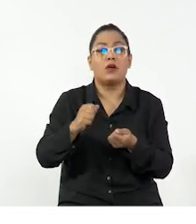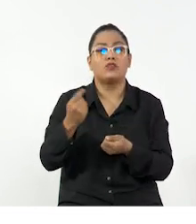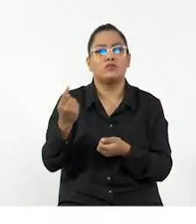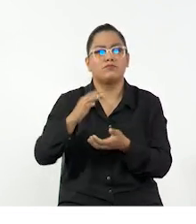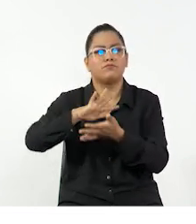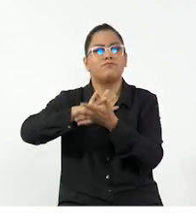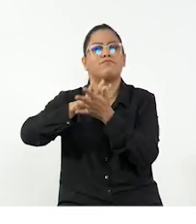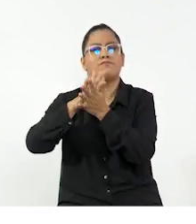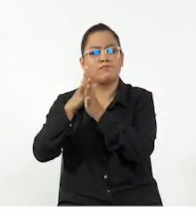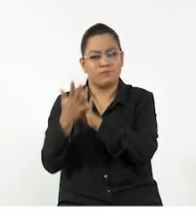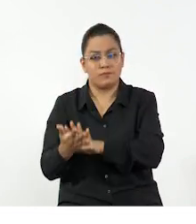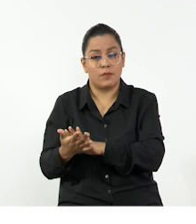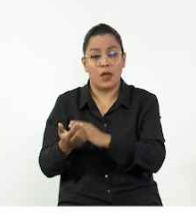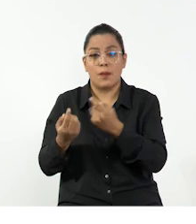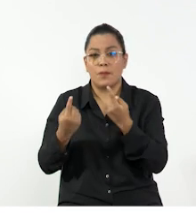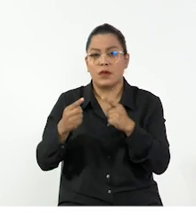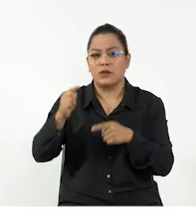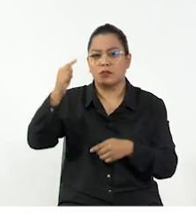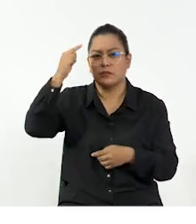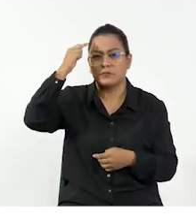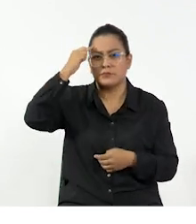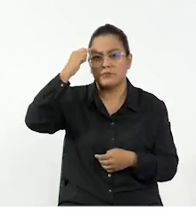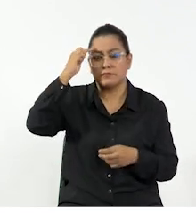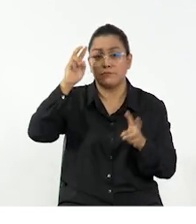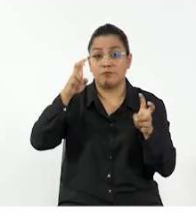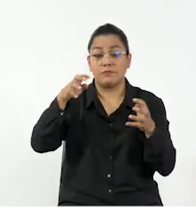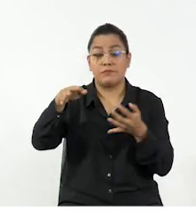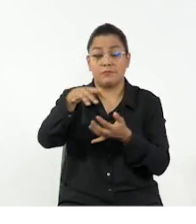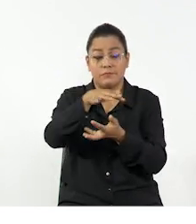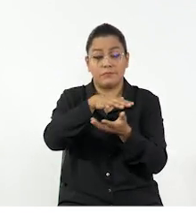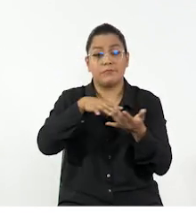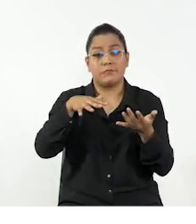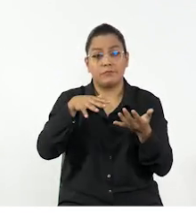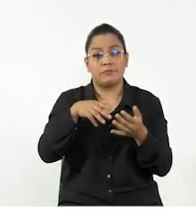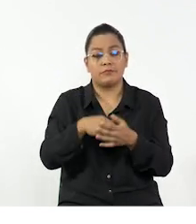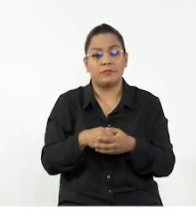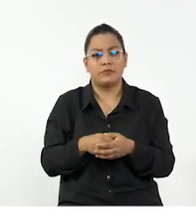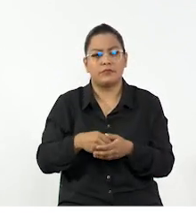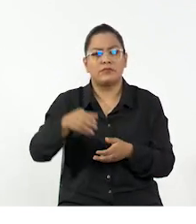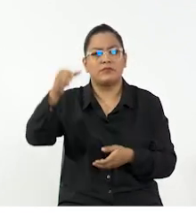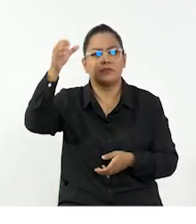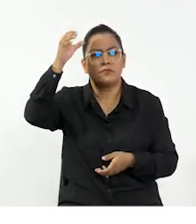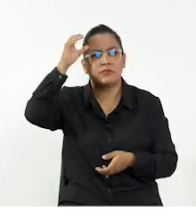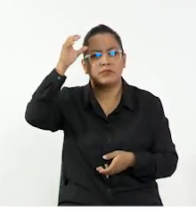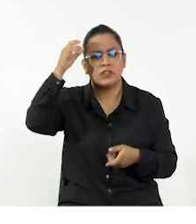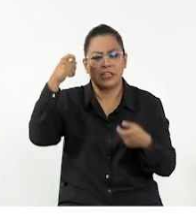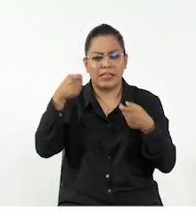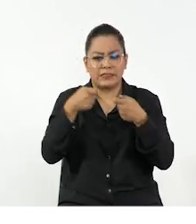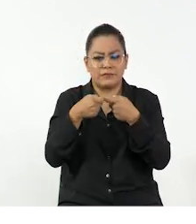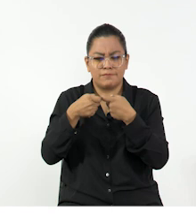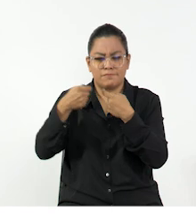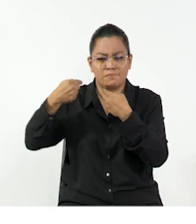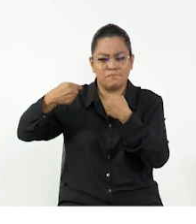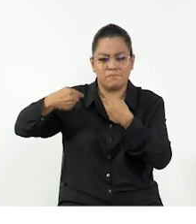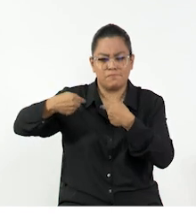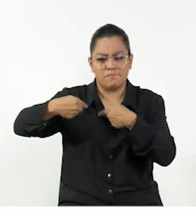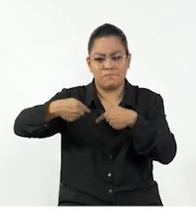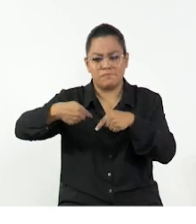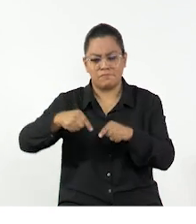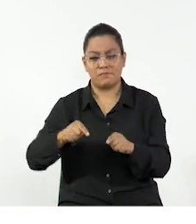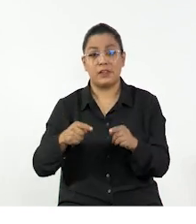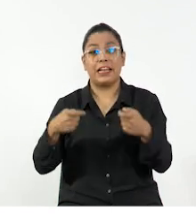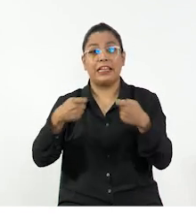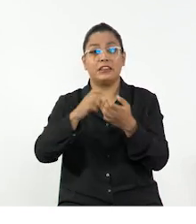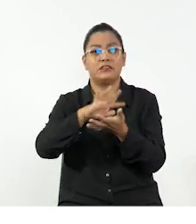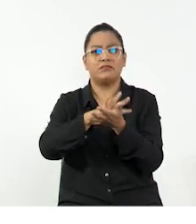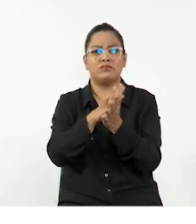transforma. Sin embargo, debemos de darle una perspectiva física y científica a este concepto. ¿Cómo se conserva la energía?